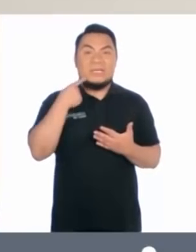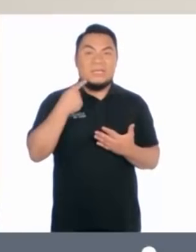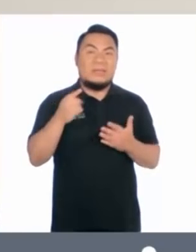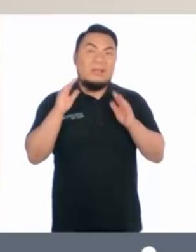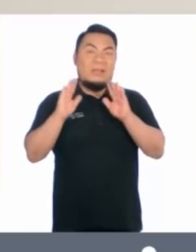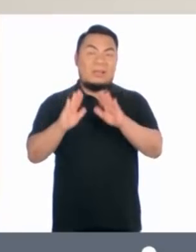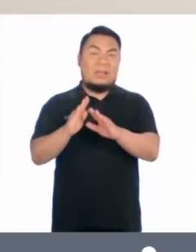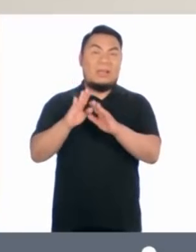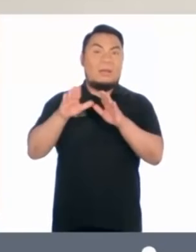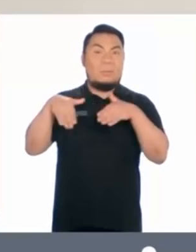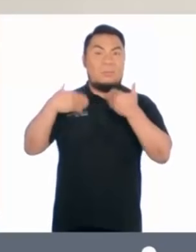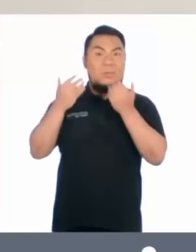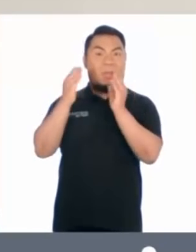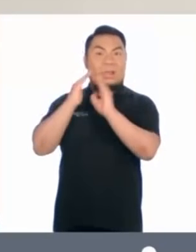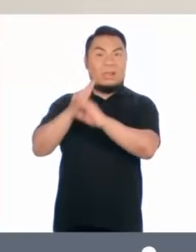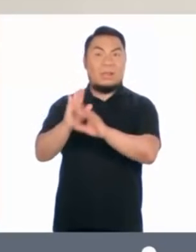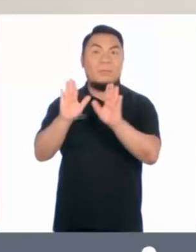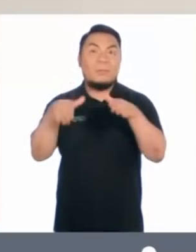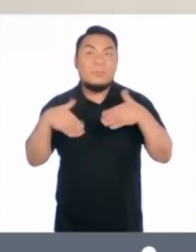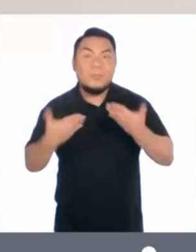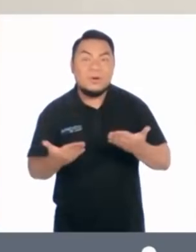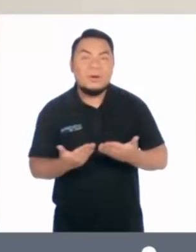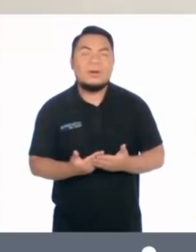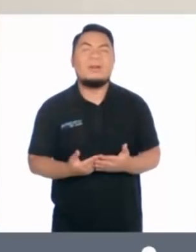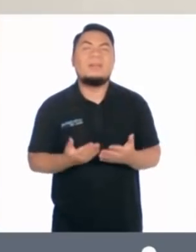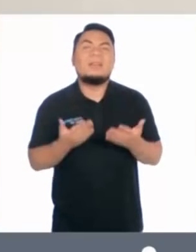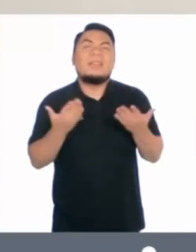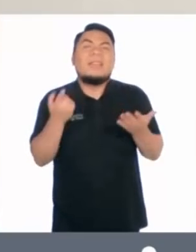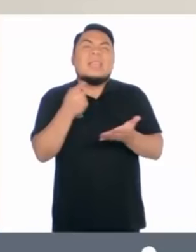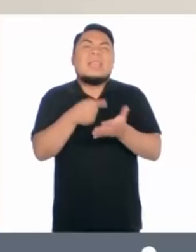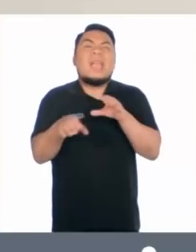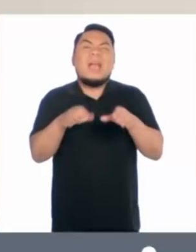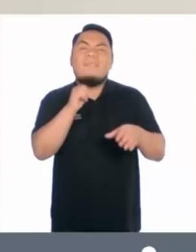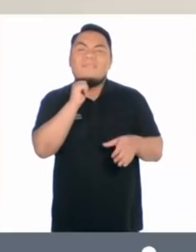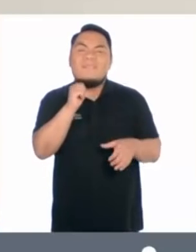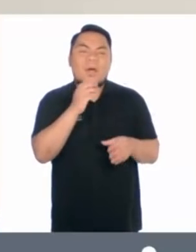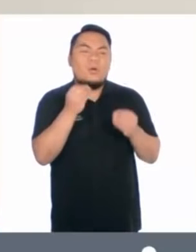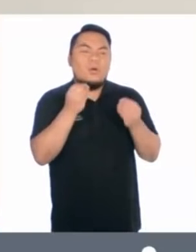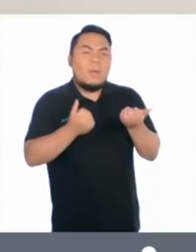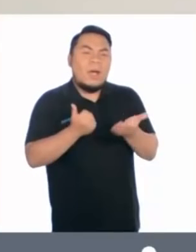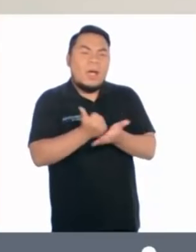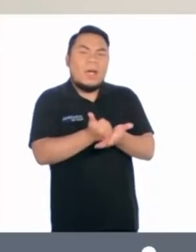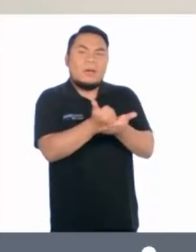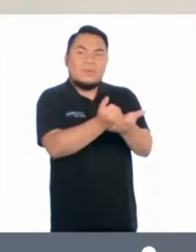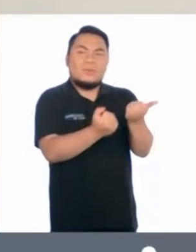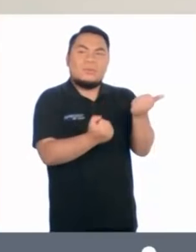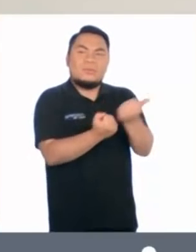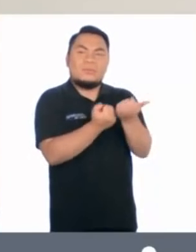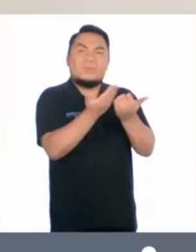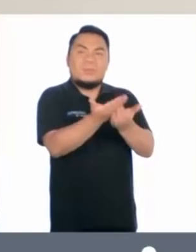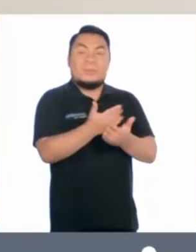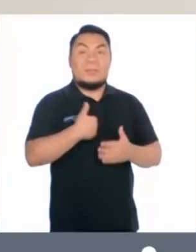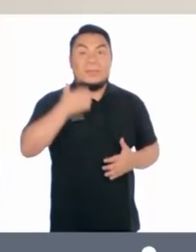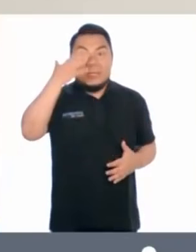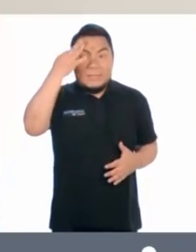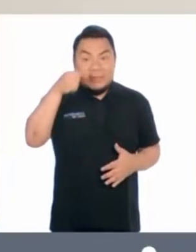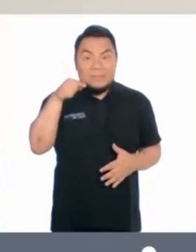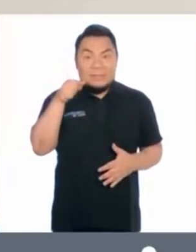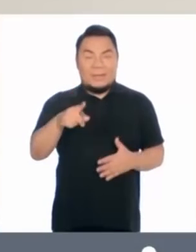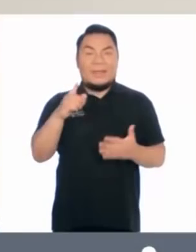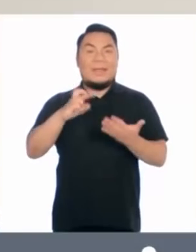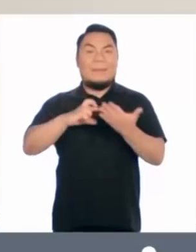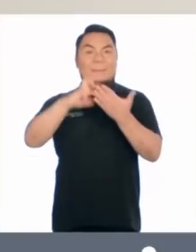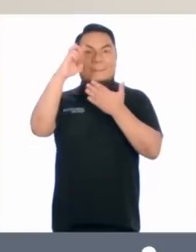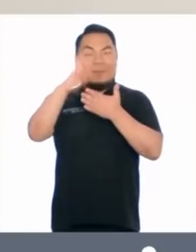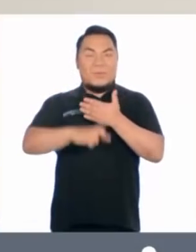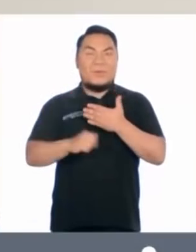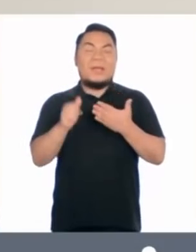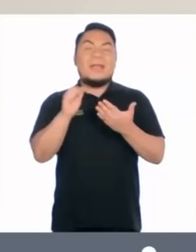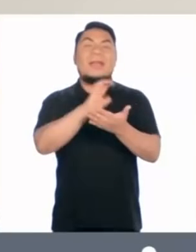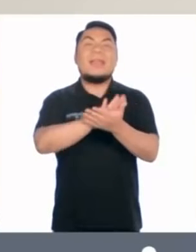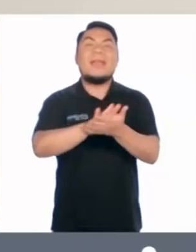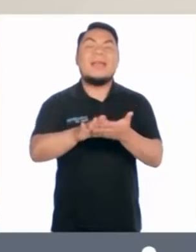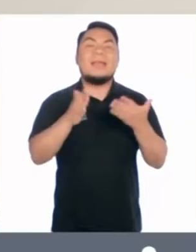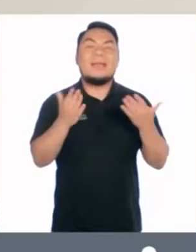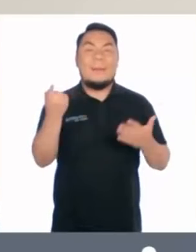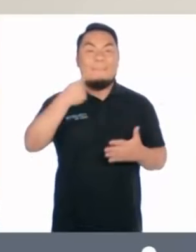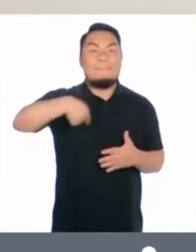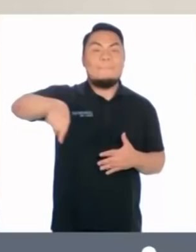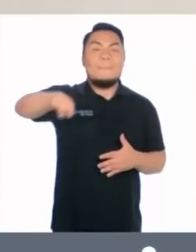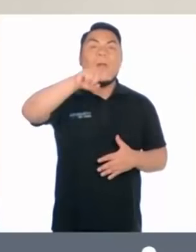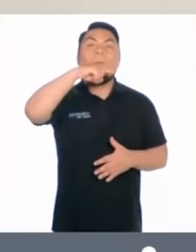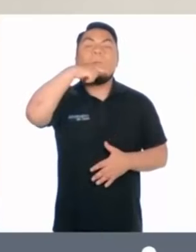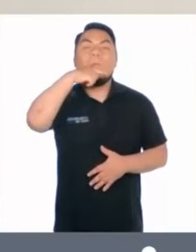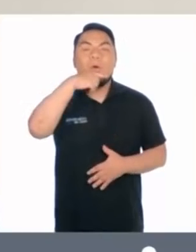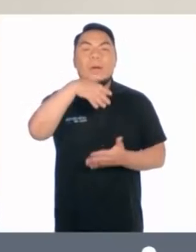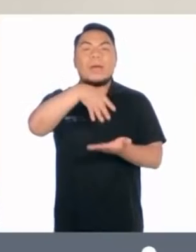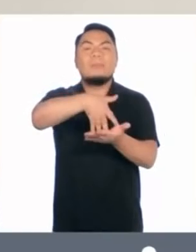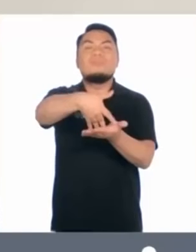esa situación? Y si es que no, ¿qué es lo que hace falta? Es por eso que creé el Programa Educativo Gratuito